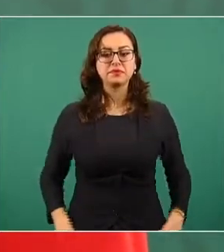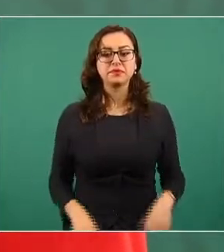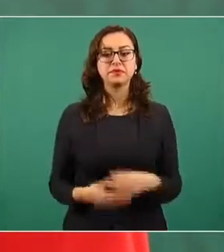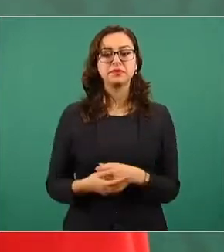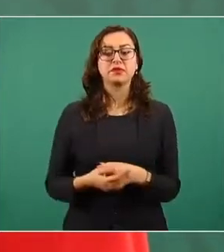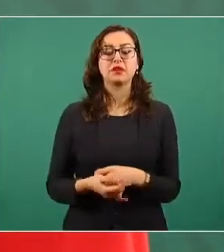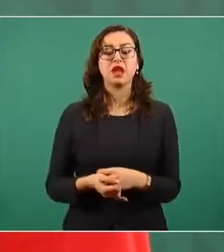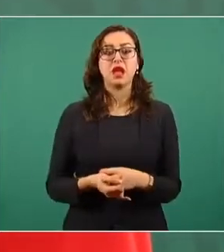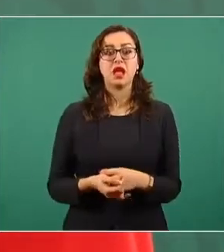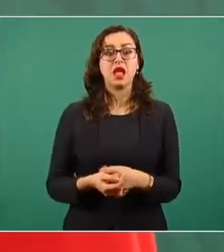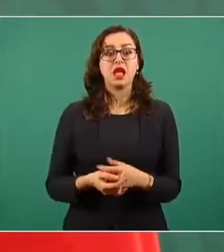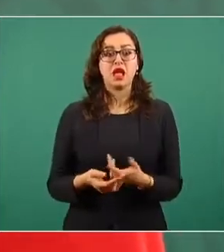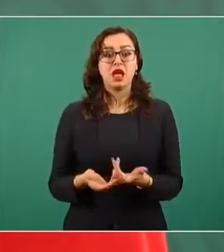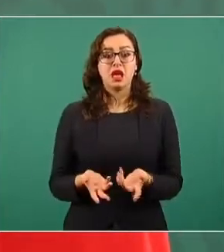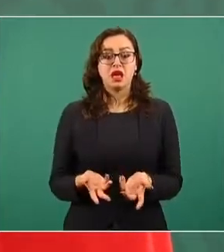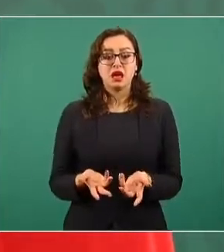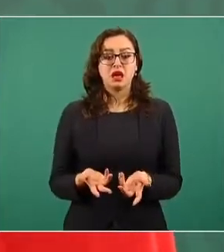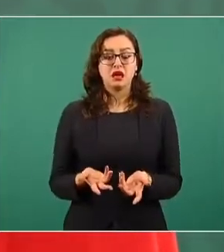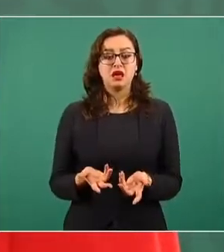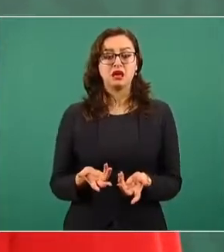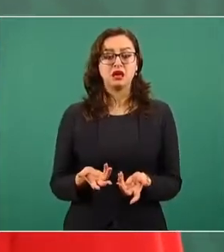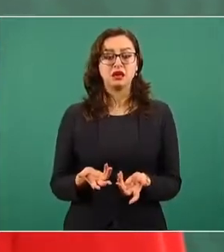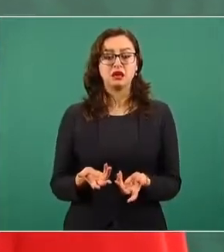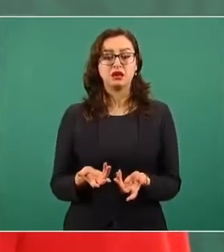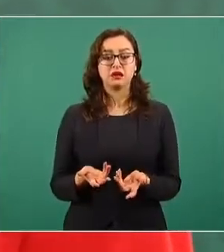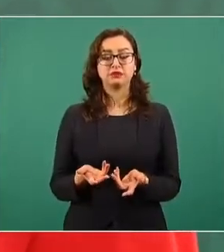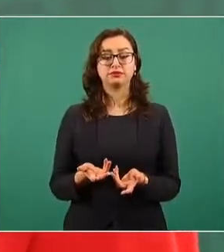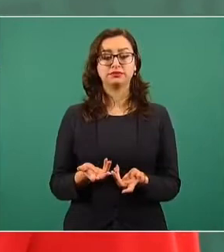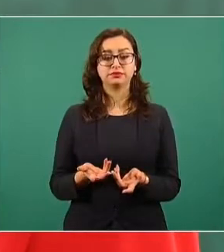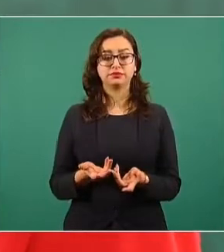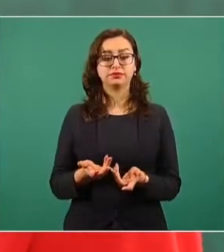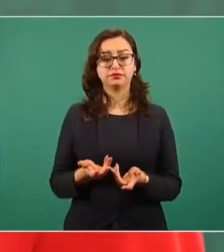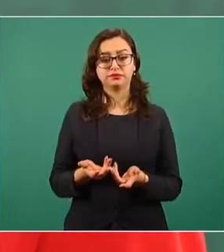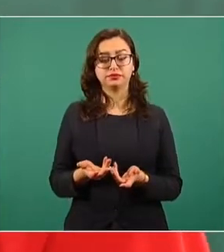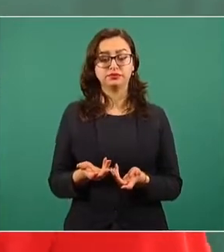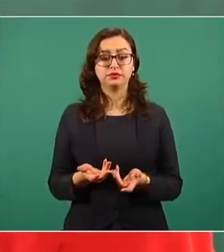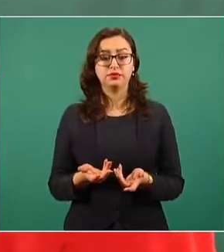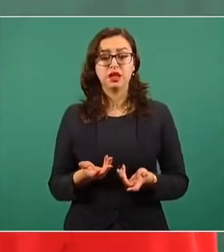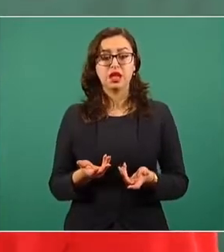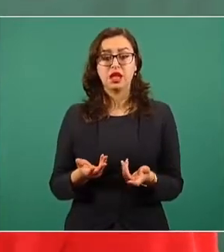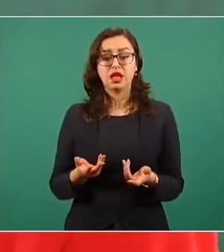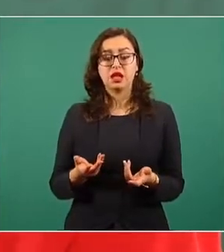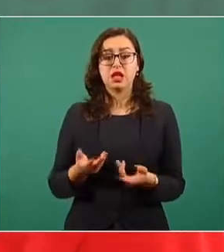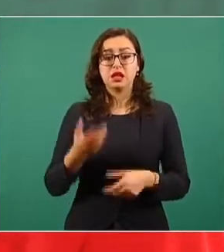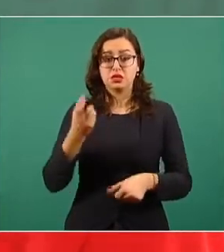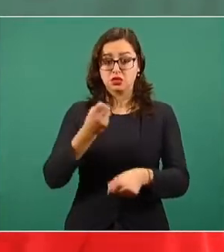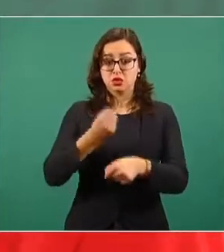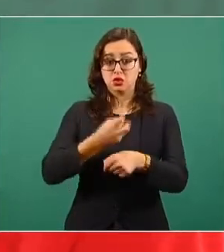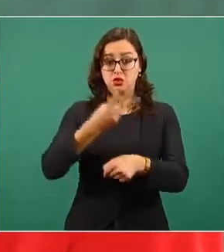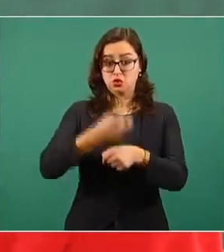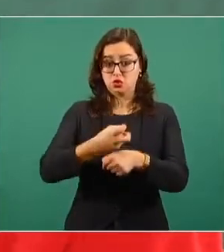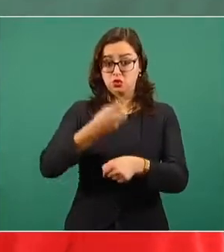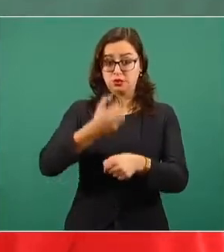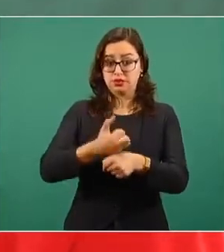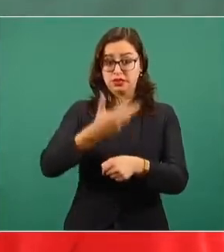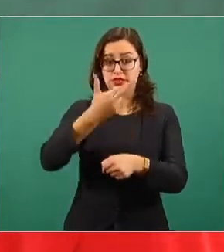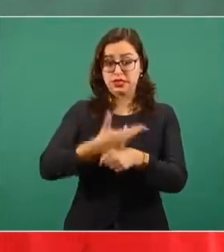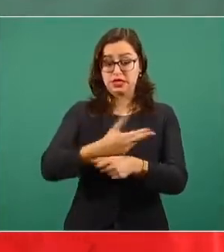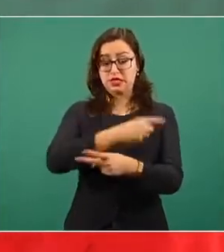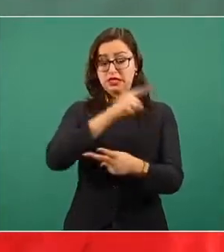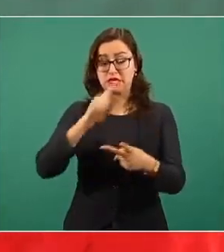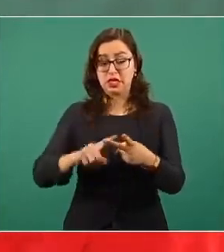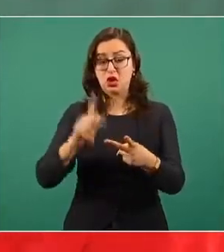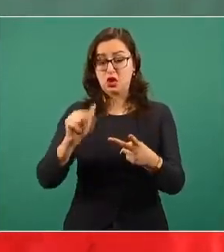esta semana que el señor subsecretario y la comisionada Carla Quintana de la Comisión de Búsquedas